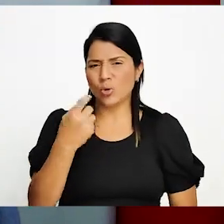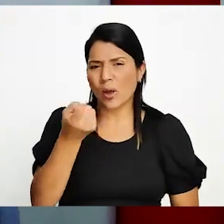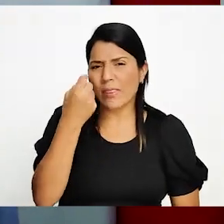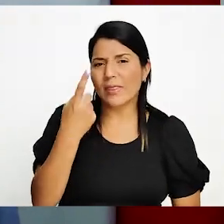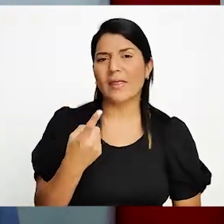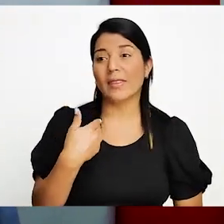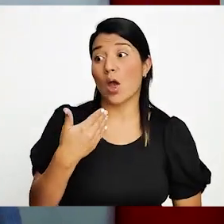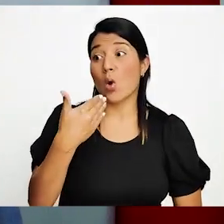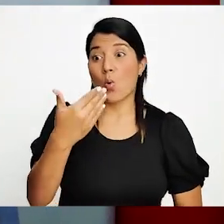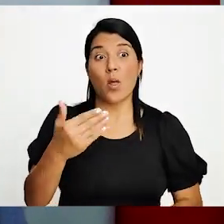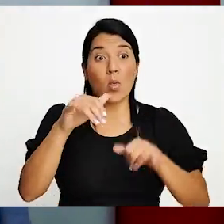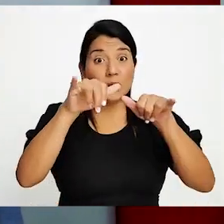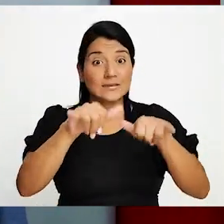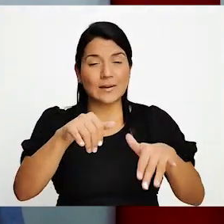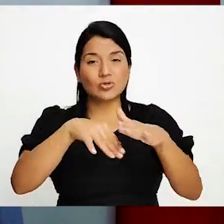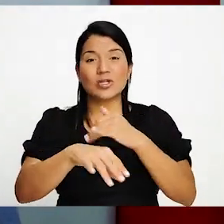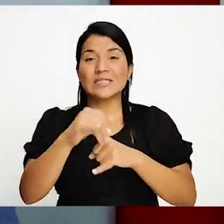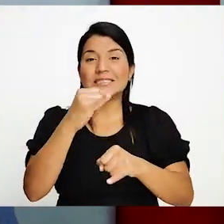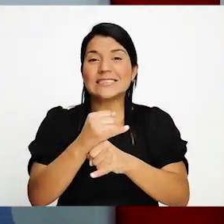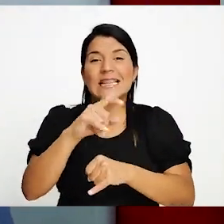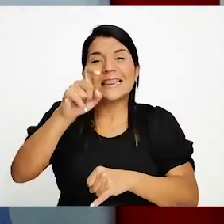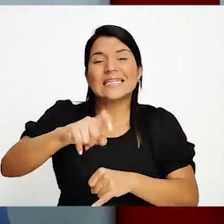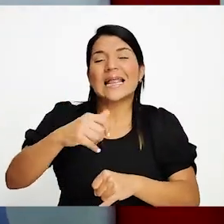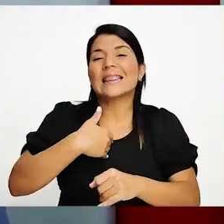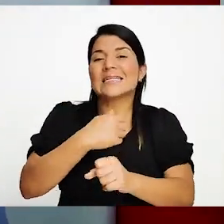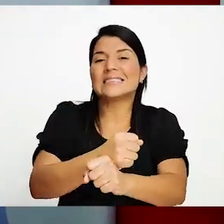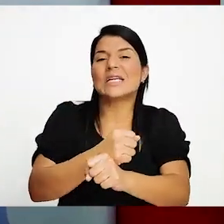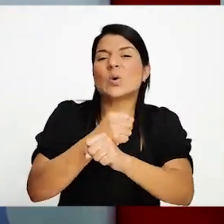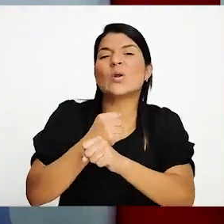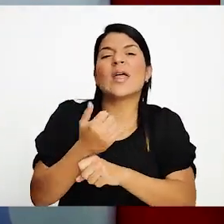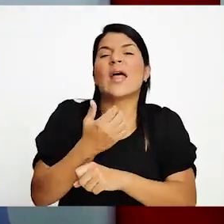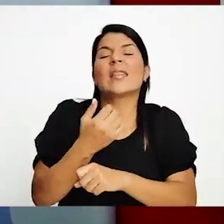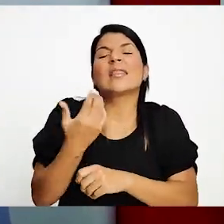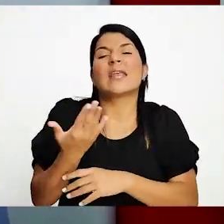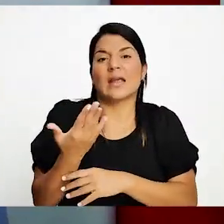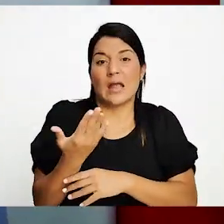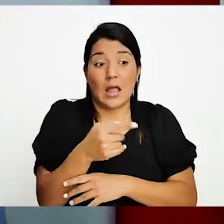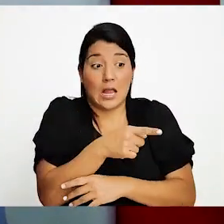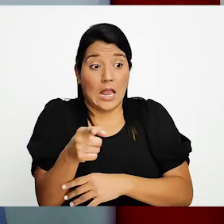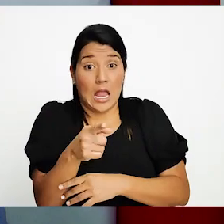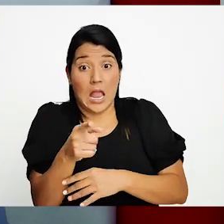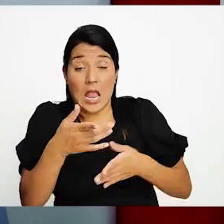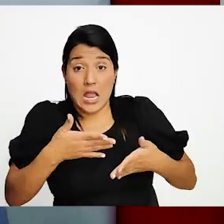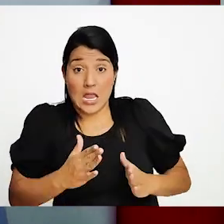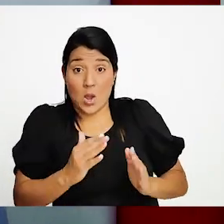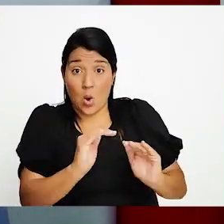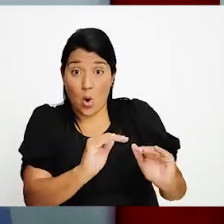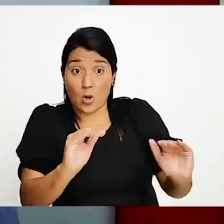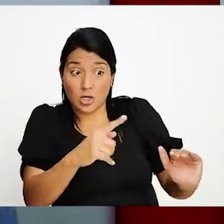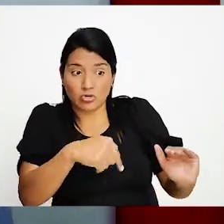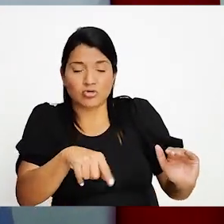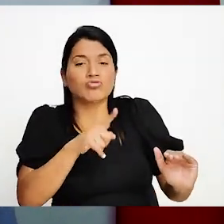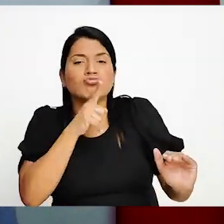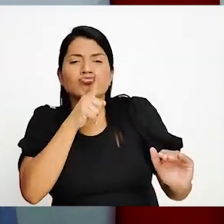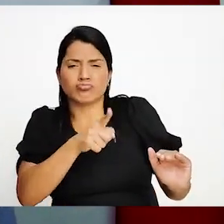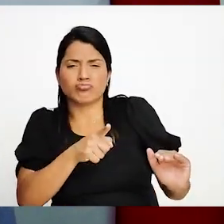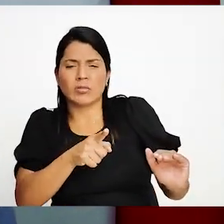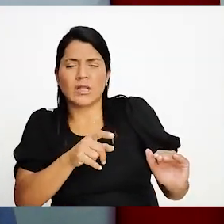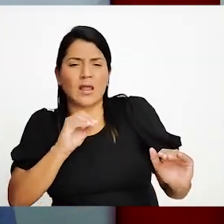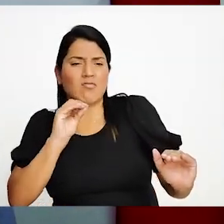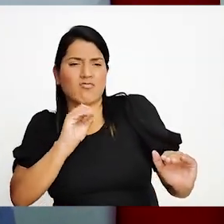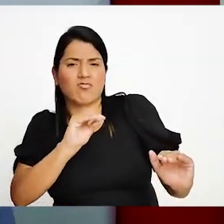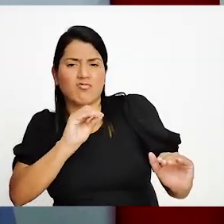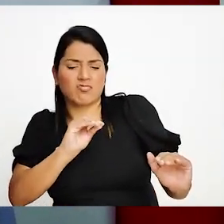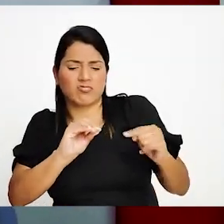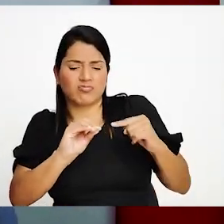institución necesita tener esa certeza, ¿verdad? De que nuestros hijos están realmente recibiendo la educación de calidad que se ofrece. Entonces,